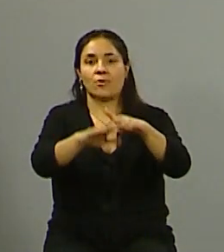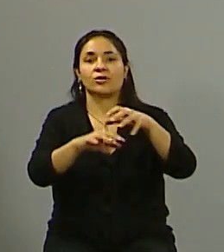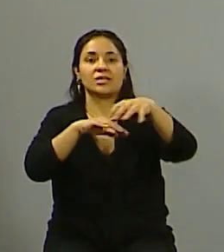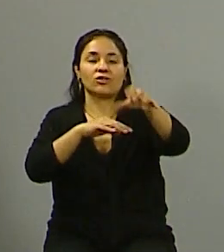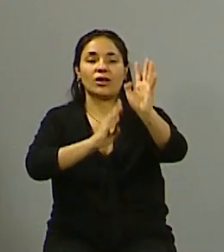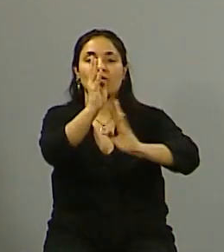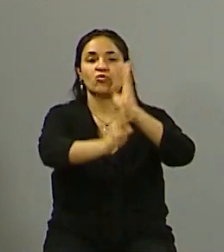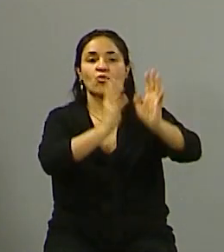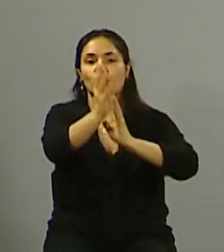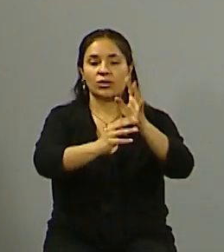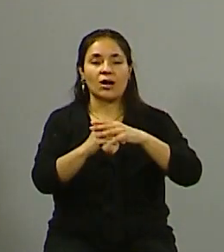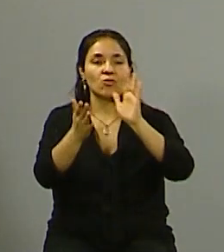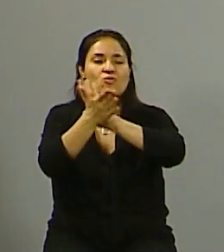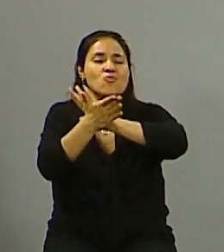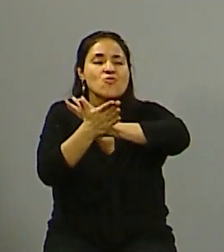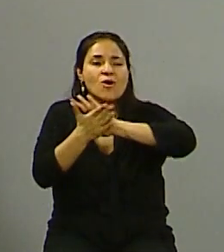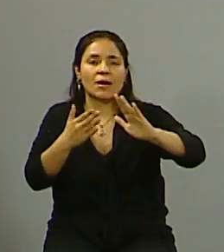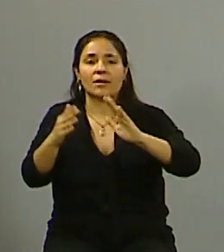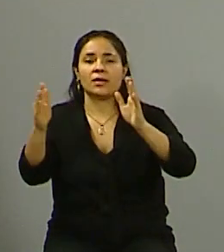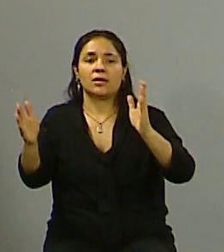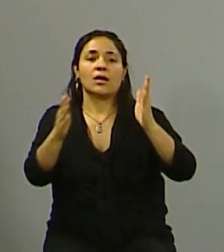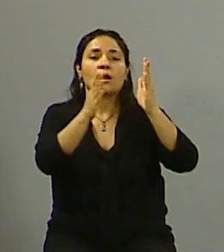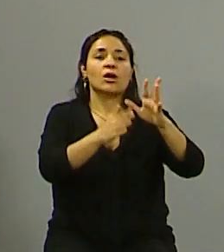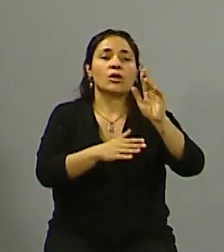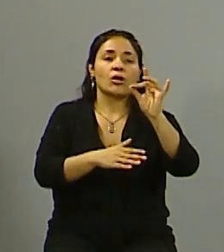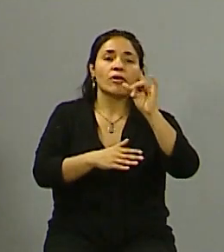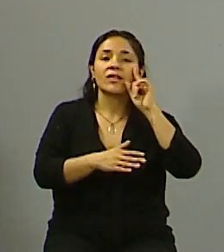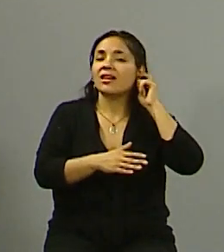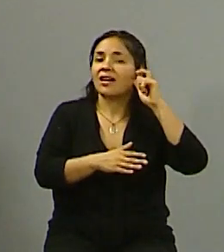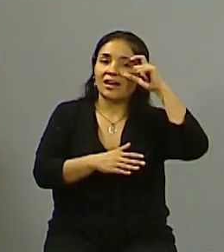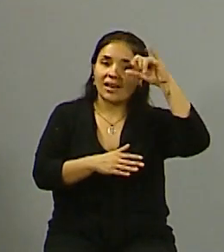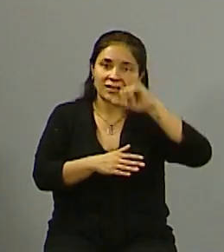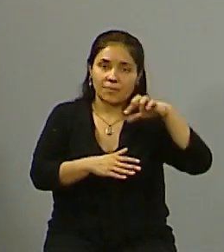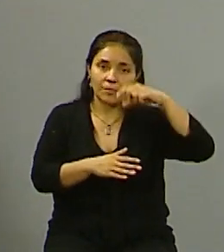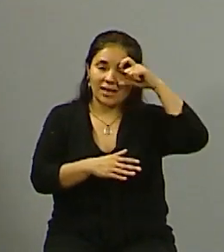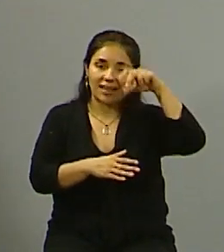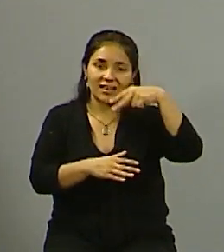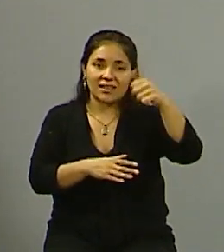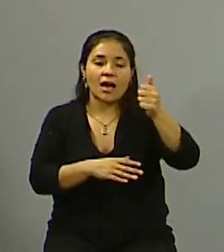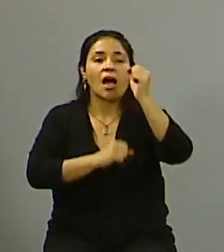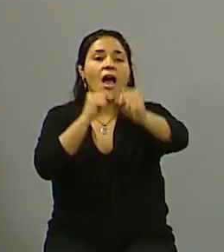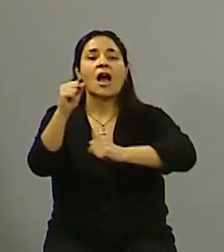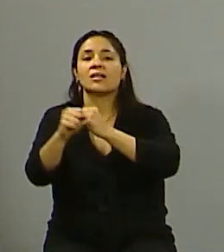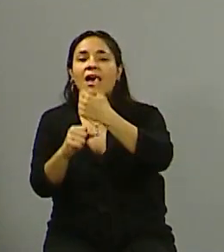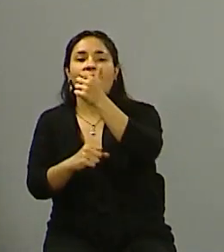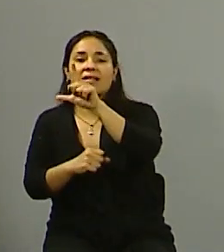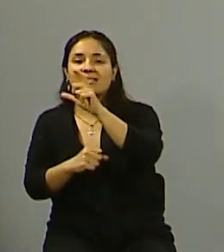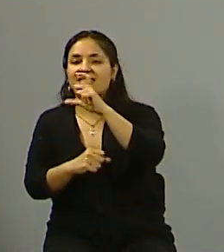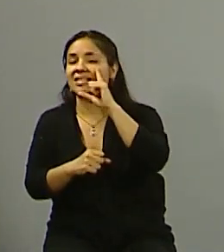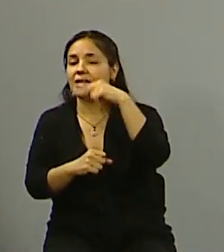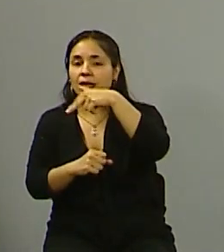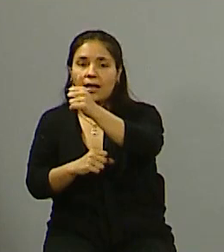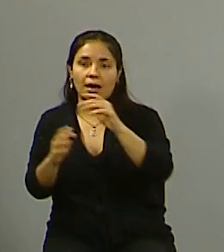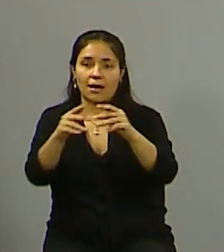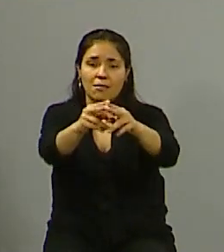hicimos el nuevo, el tramo de Rodríguez Peñas hasta Independencia, entonces hasta Alcina. Todo 9 de Julio parece